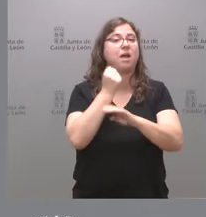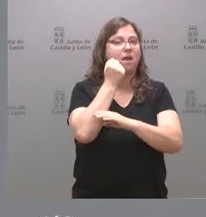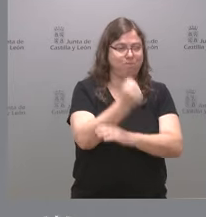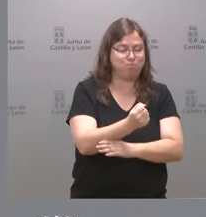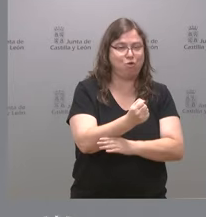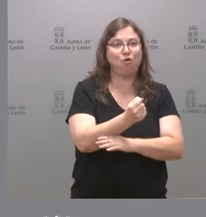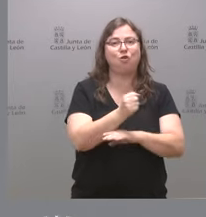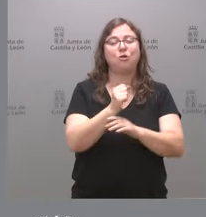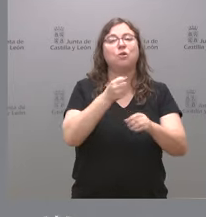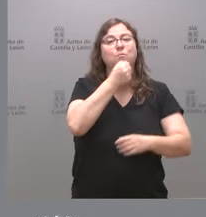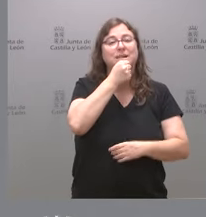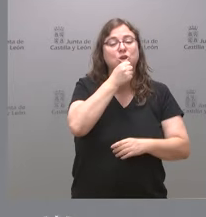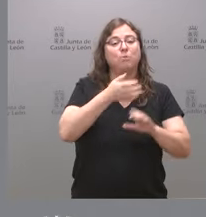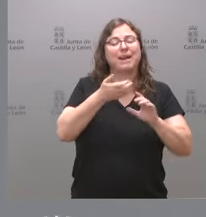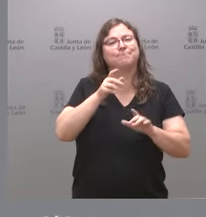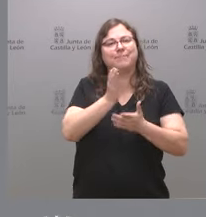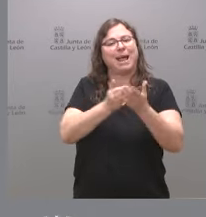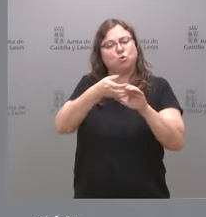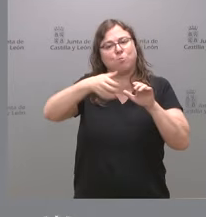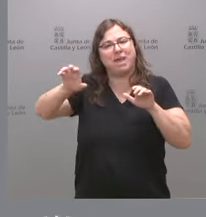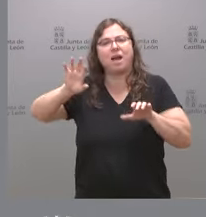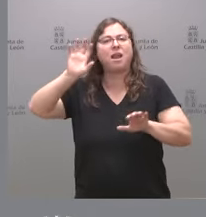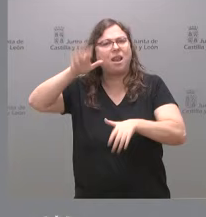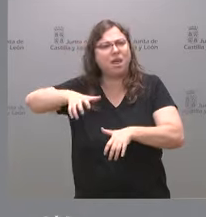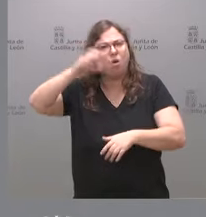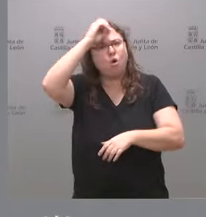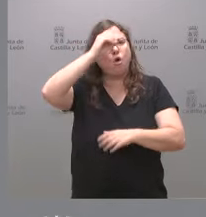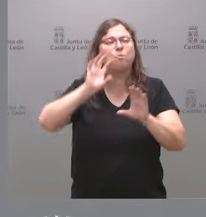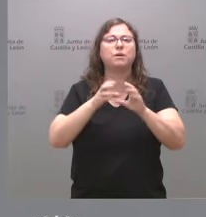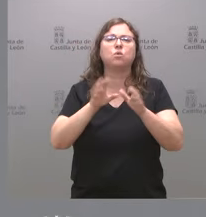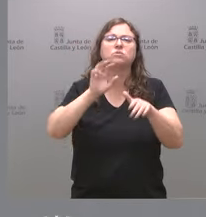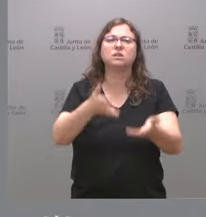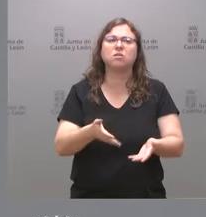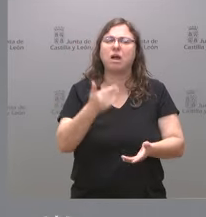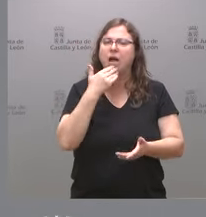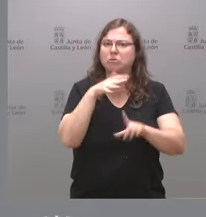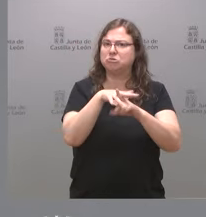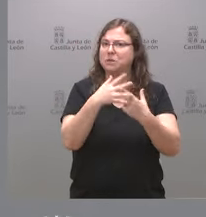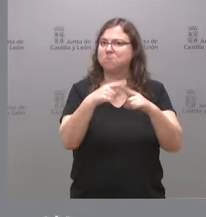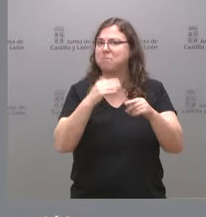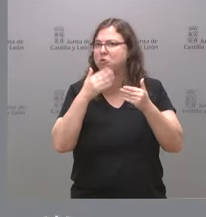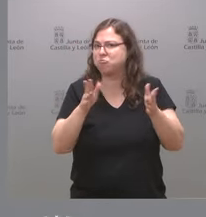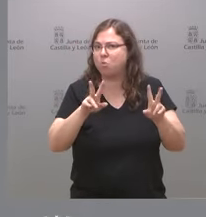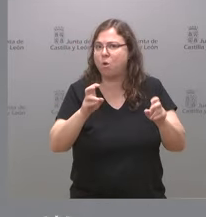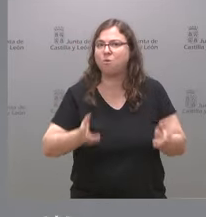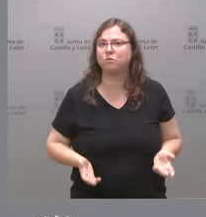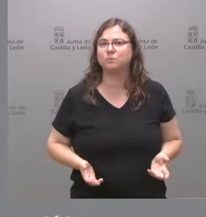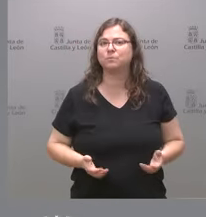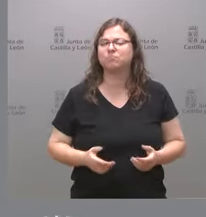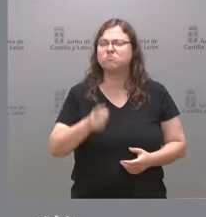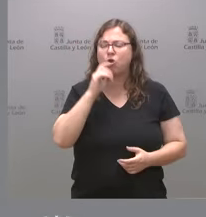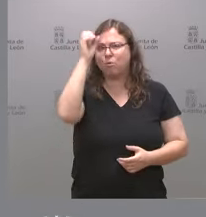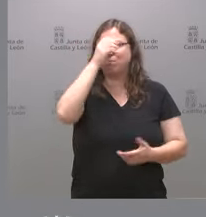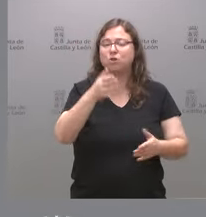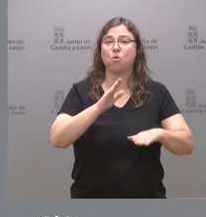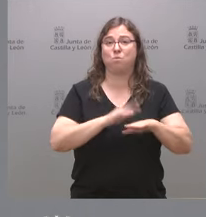la autonomía leonesa que valoración hace la junta esto abre algún tipo de nuevo escenario y como lo ven